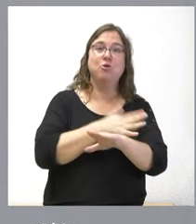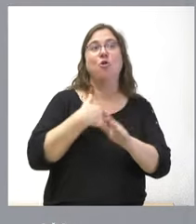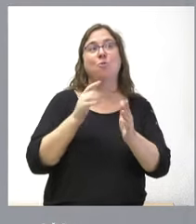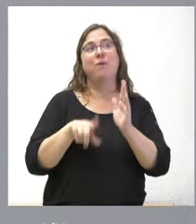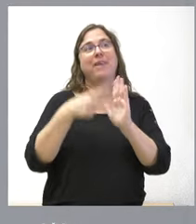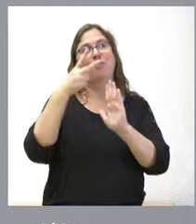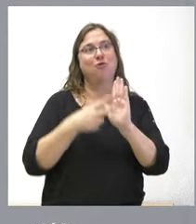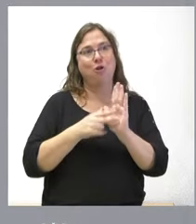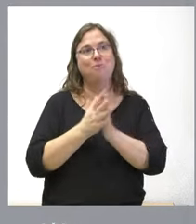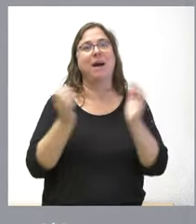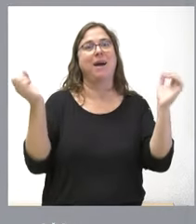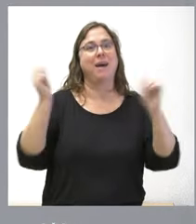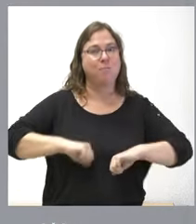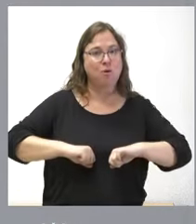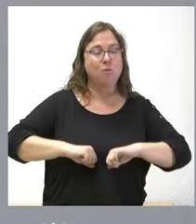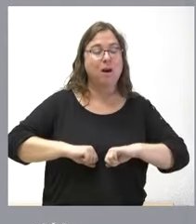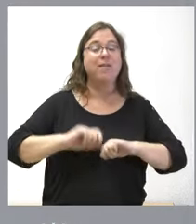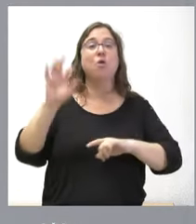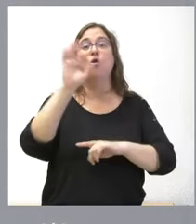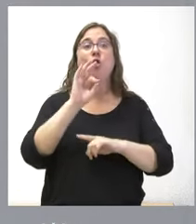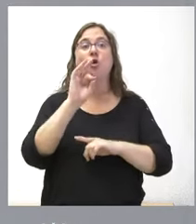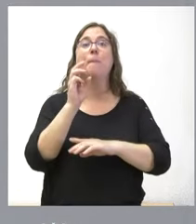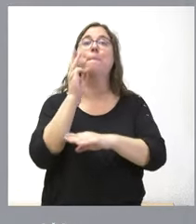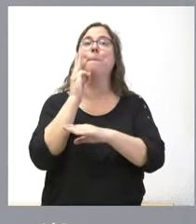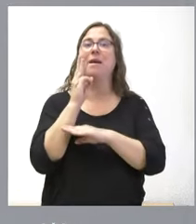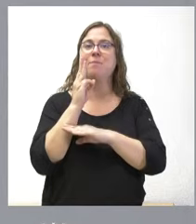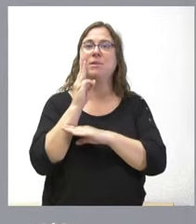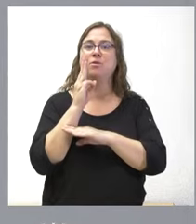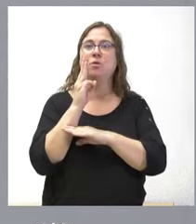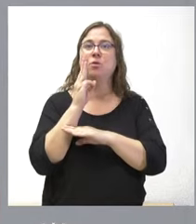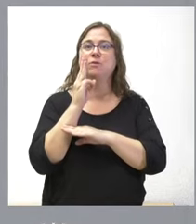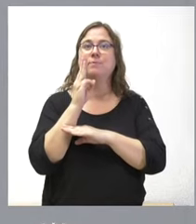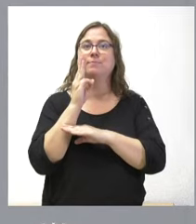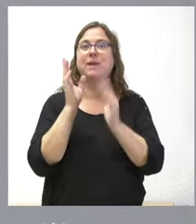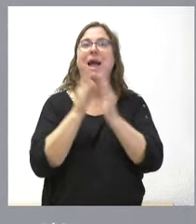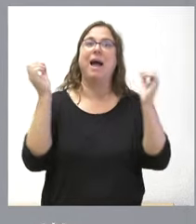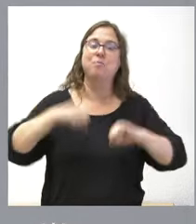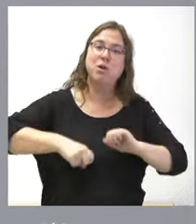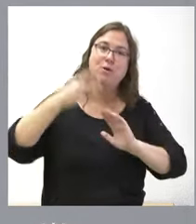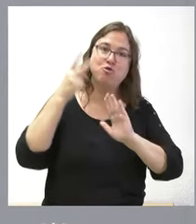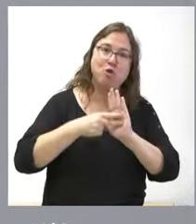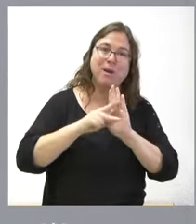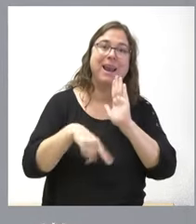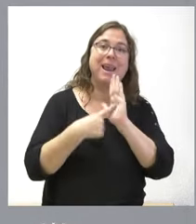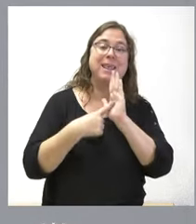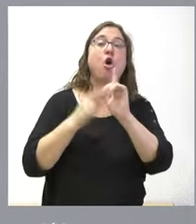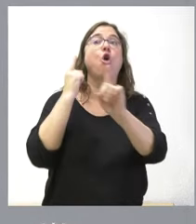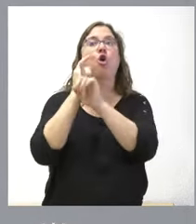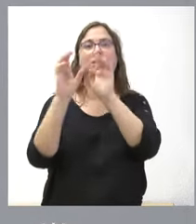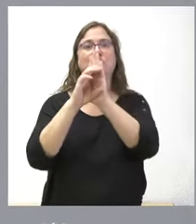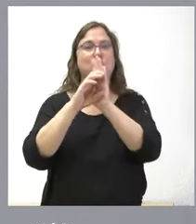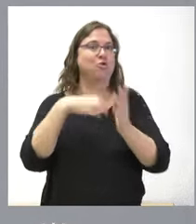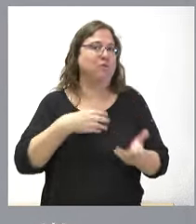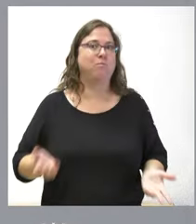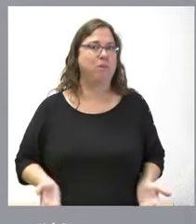una norma administrativa e incluso que haya un parlamento que apruebe una norma con rango de ley contraria a la Constitución de esto es lo